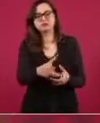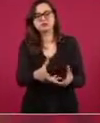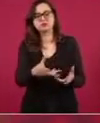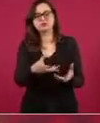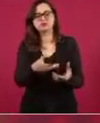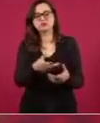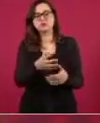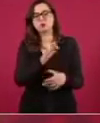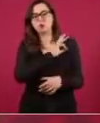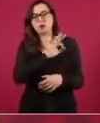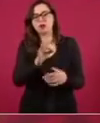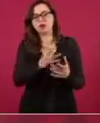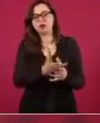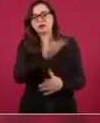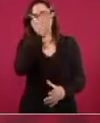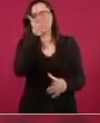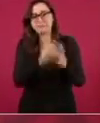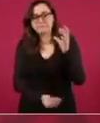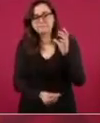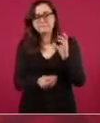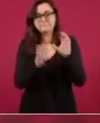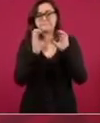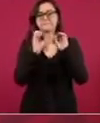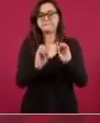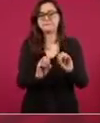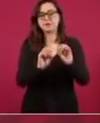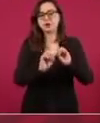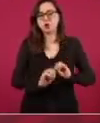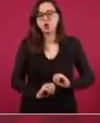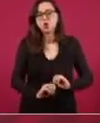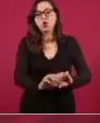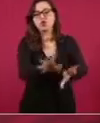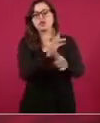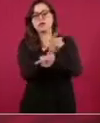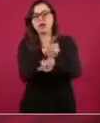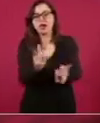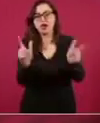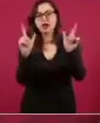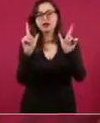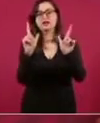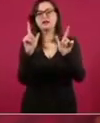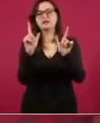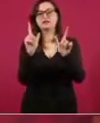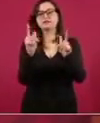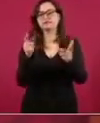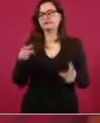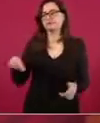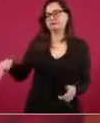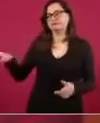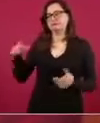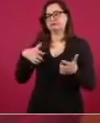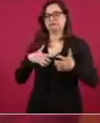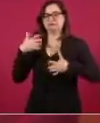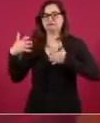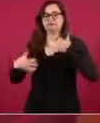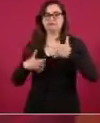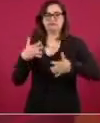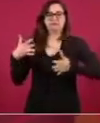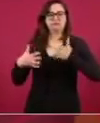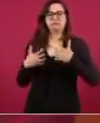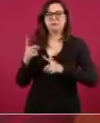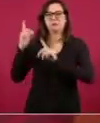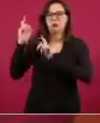de las corporaciones, pues hacen